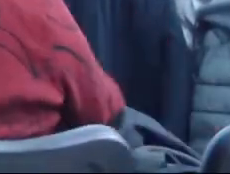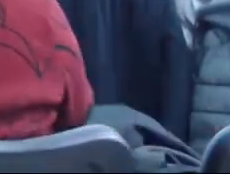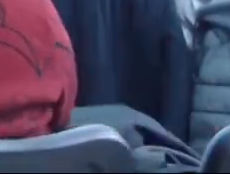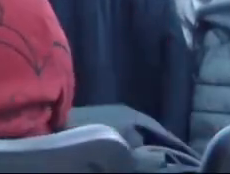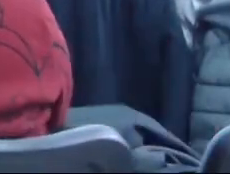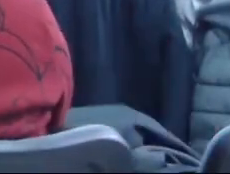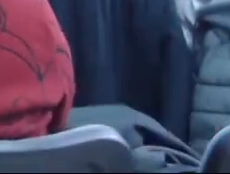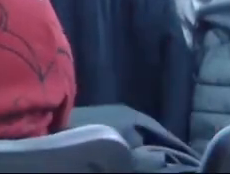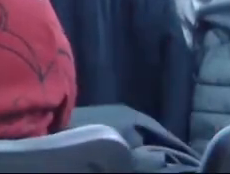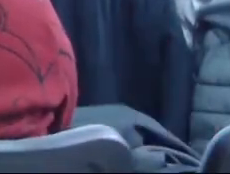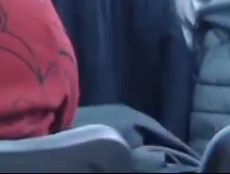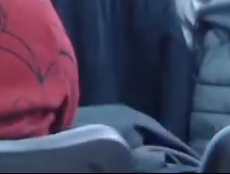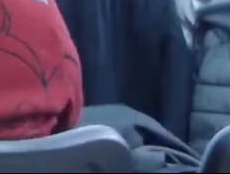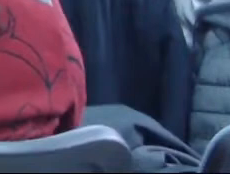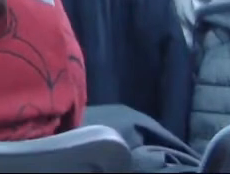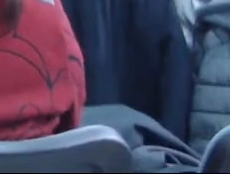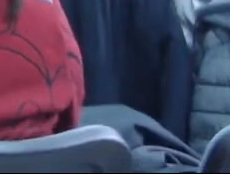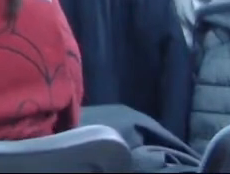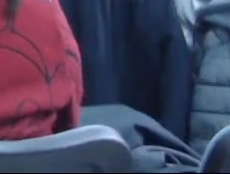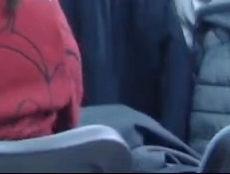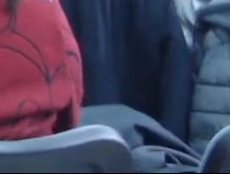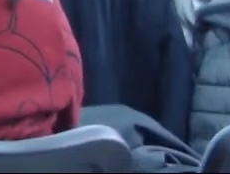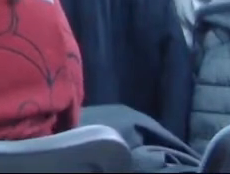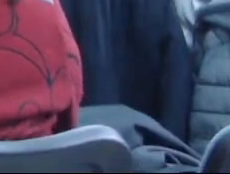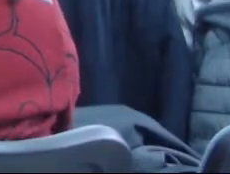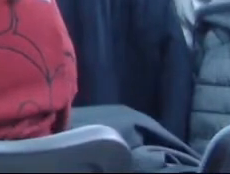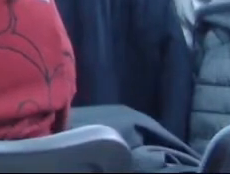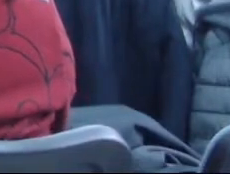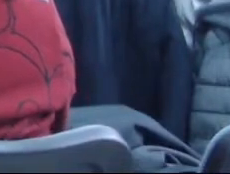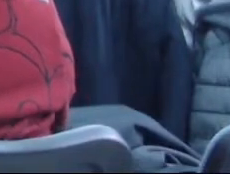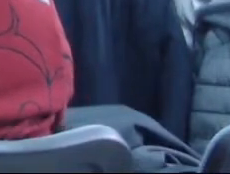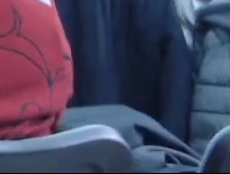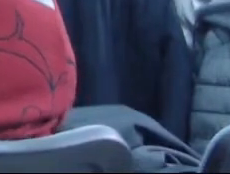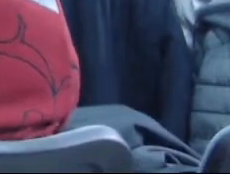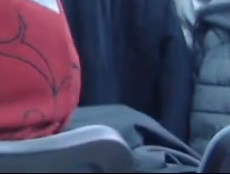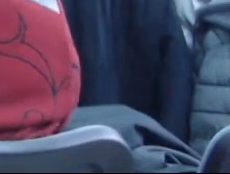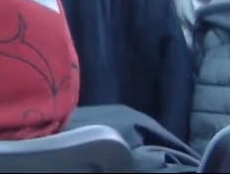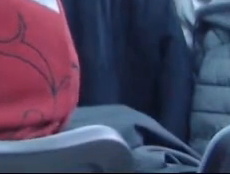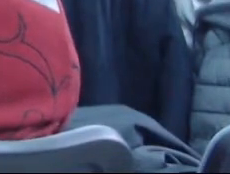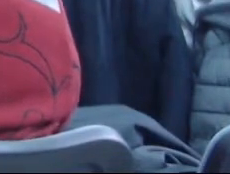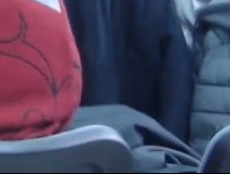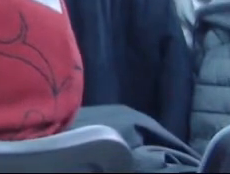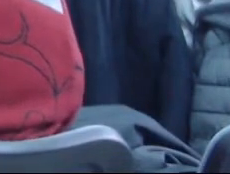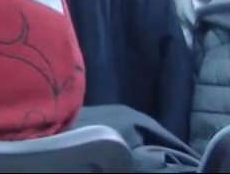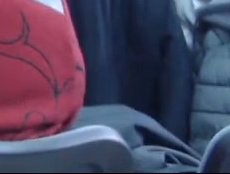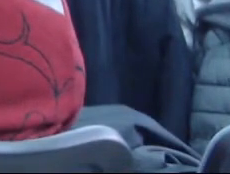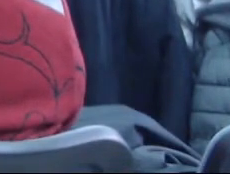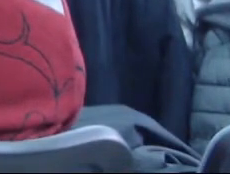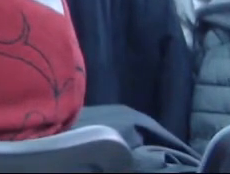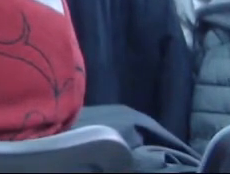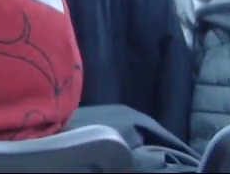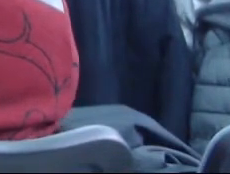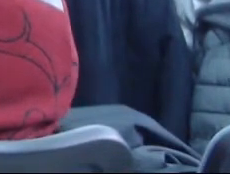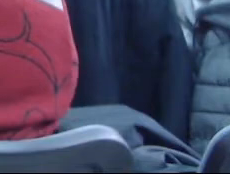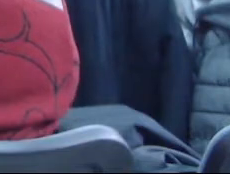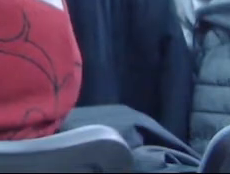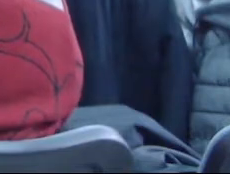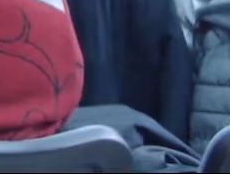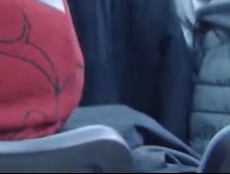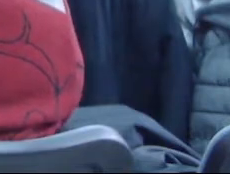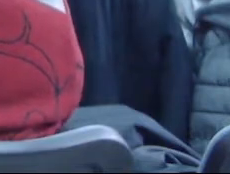en su conferencia magistral La situación del libro digital en América Latina pasado, presente y futuro